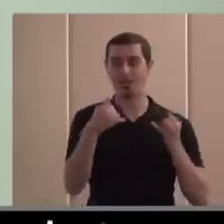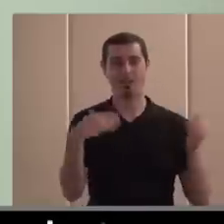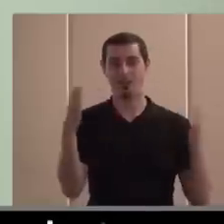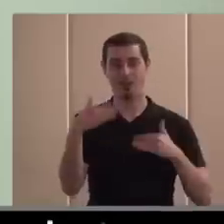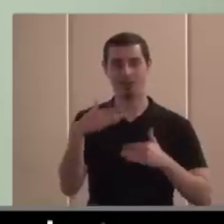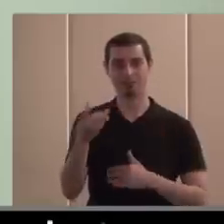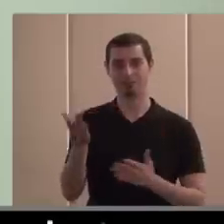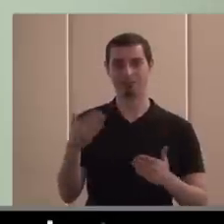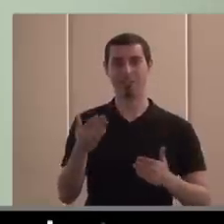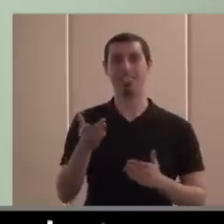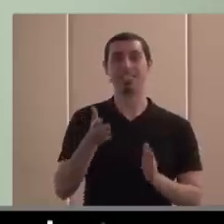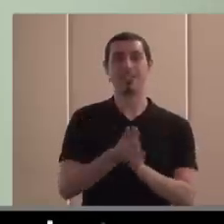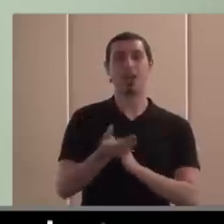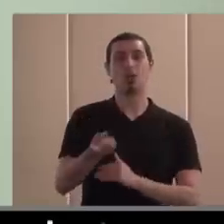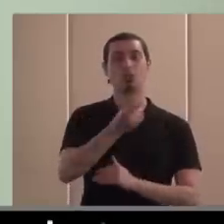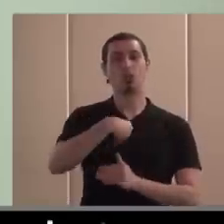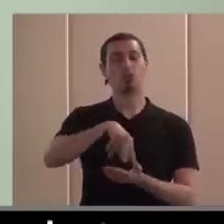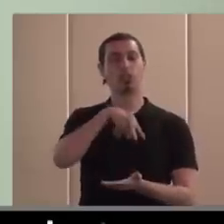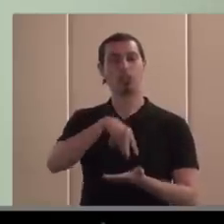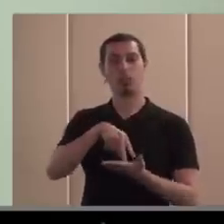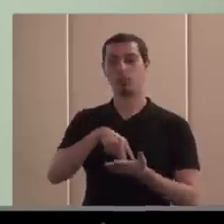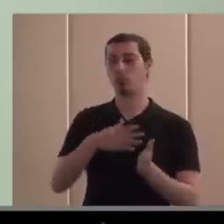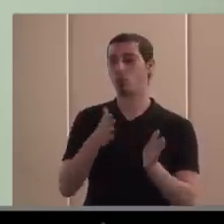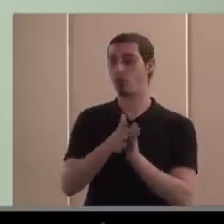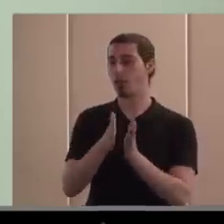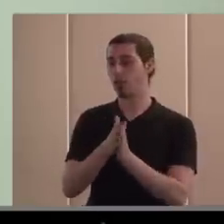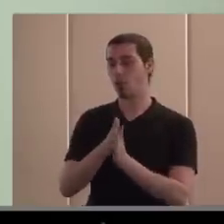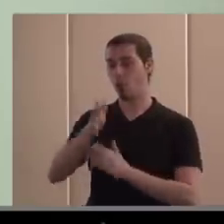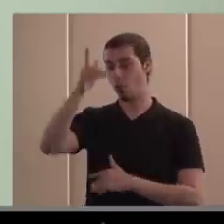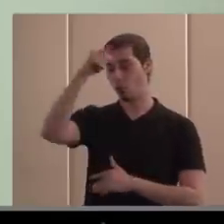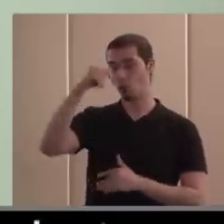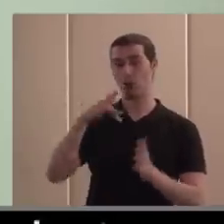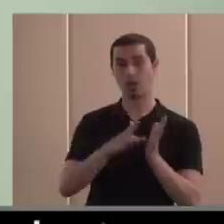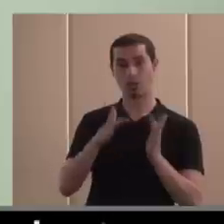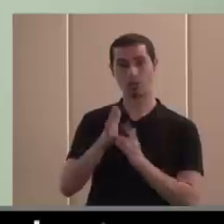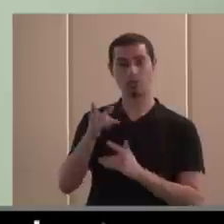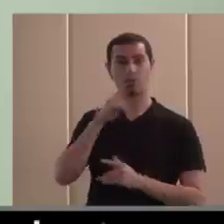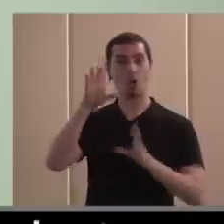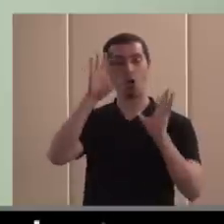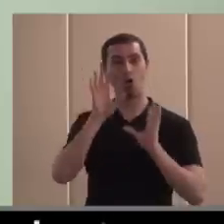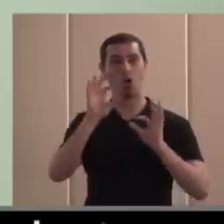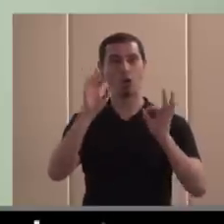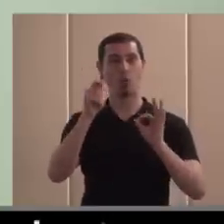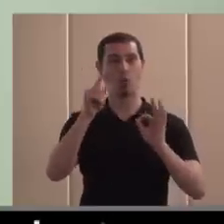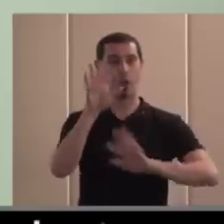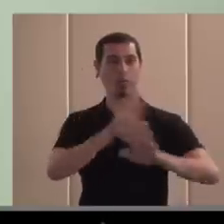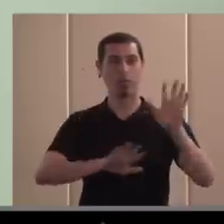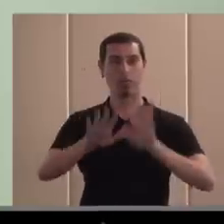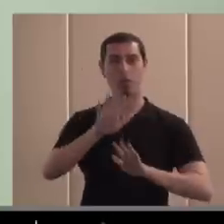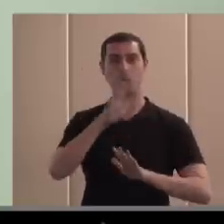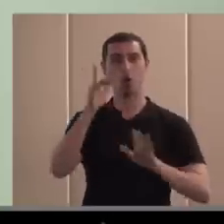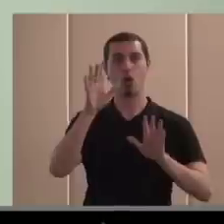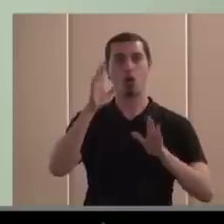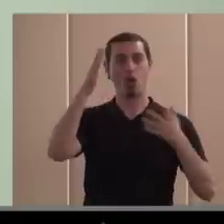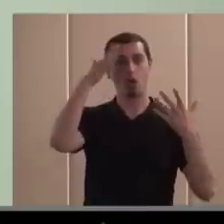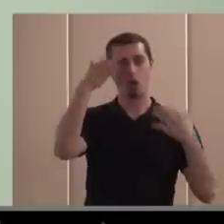que estamos todos en algo que mi compañero doctor, mi amigo Jesús, en esa lógica difusa, que más que la lógica